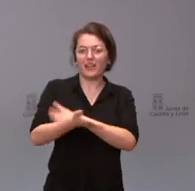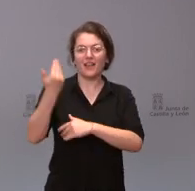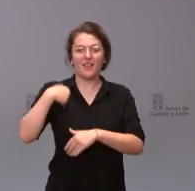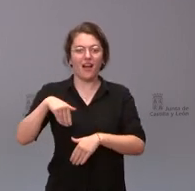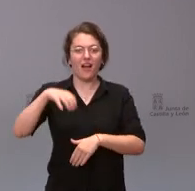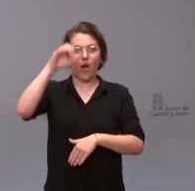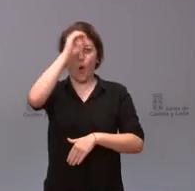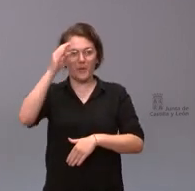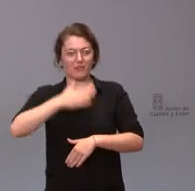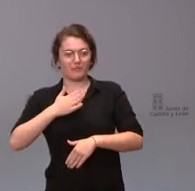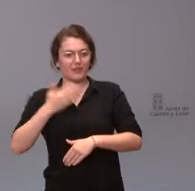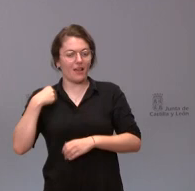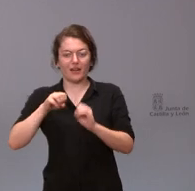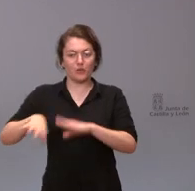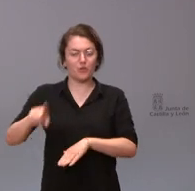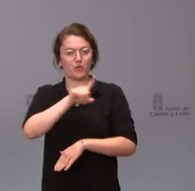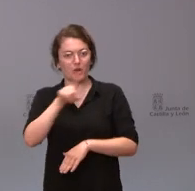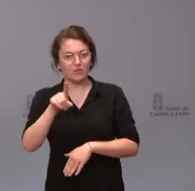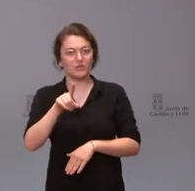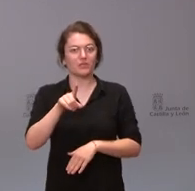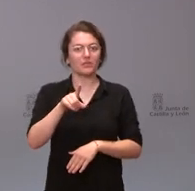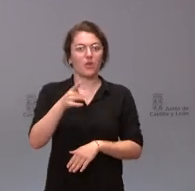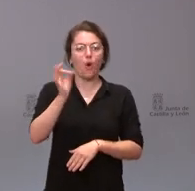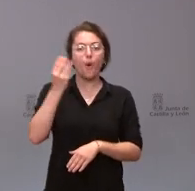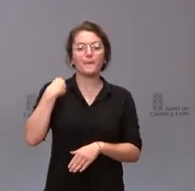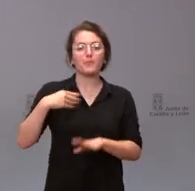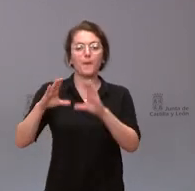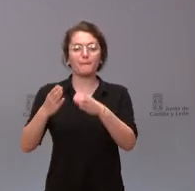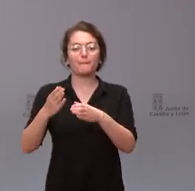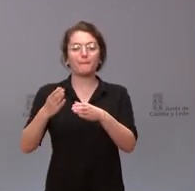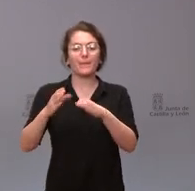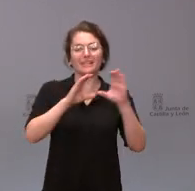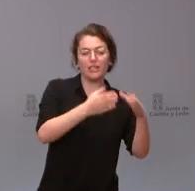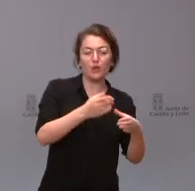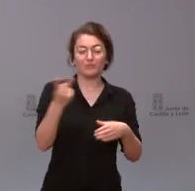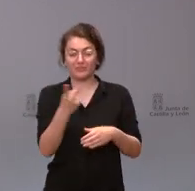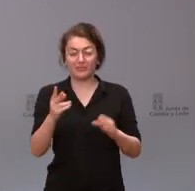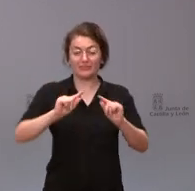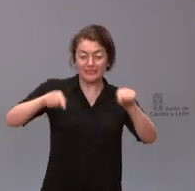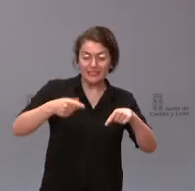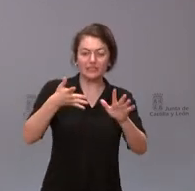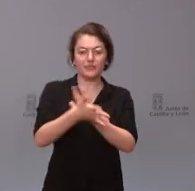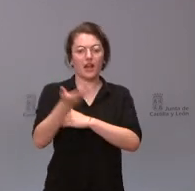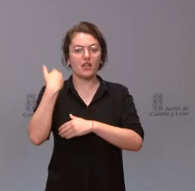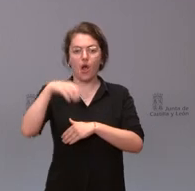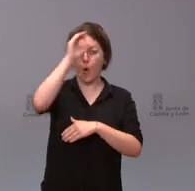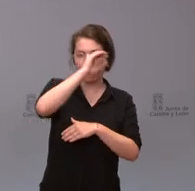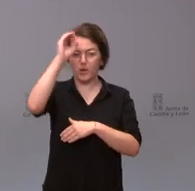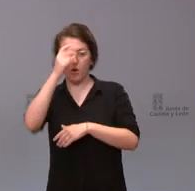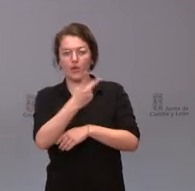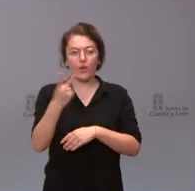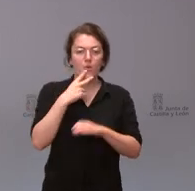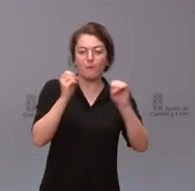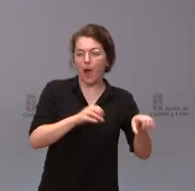ni supone que los partidos políticos que lo suscriben dejen de pensar lo que pensaban ni dejen su ideario